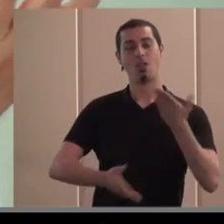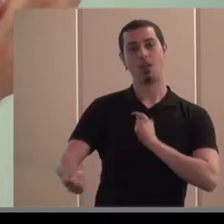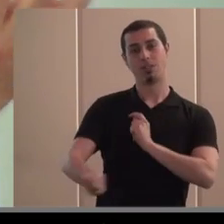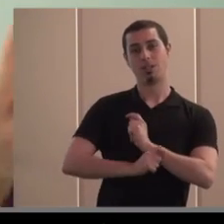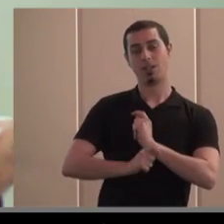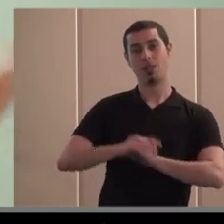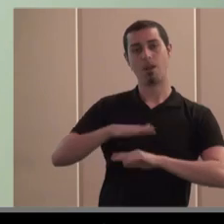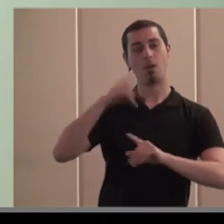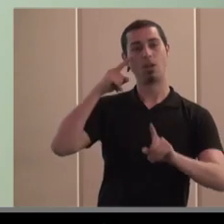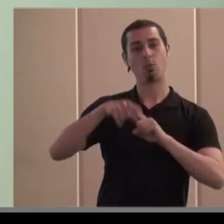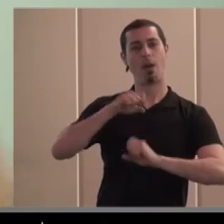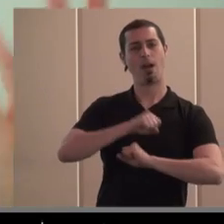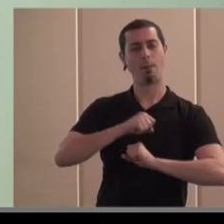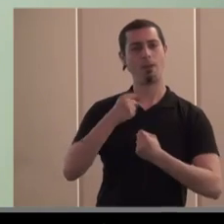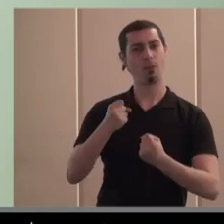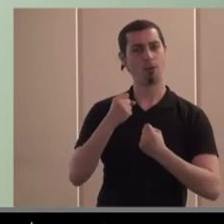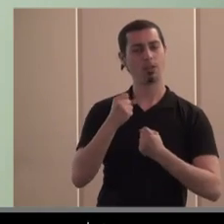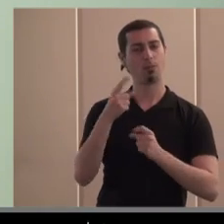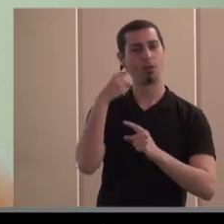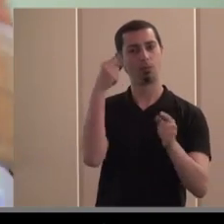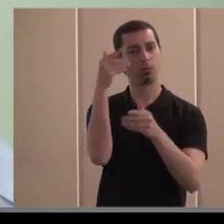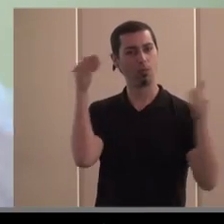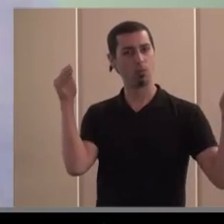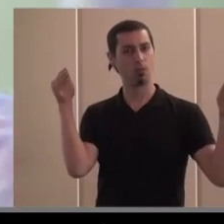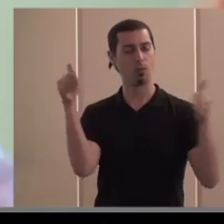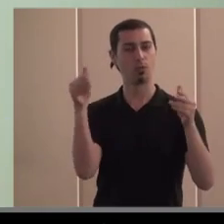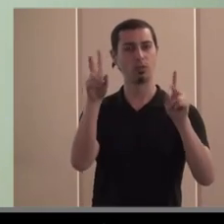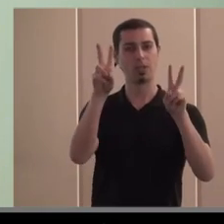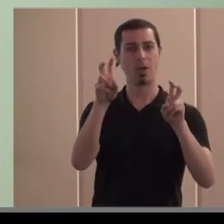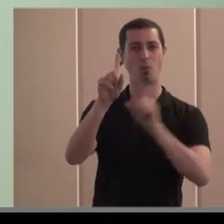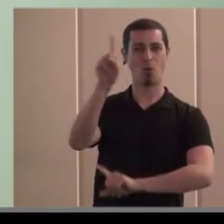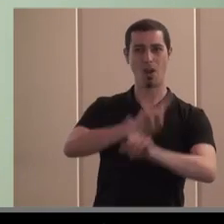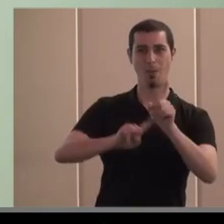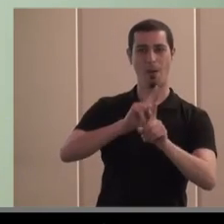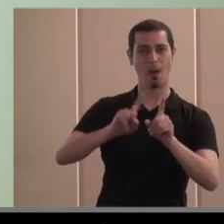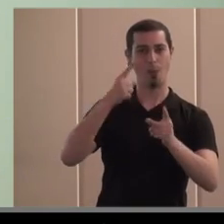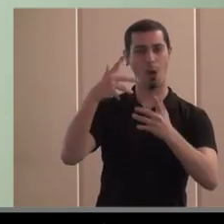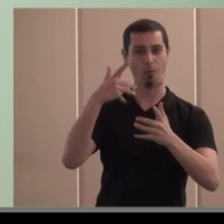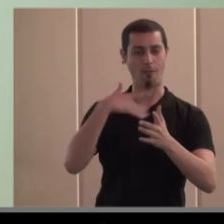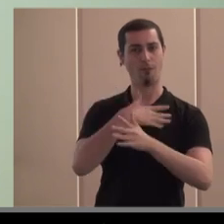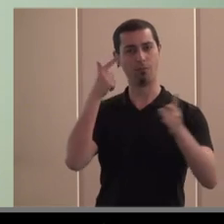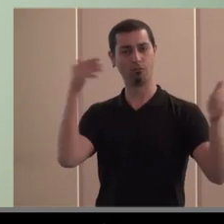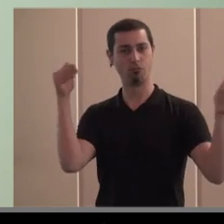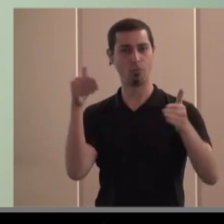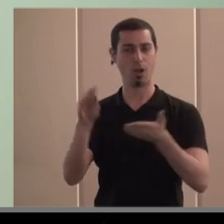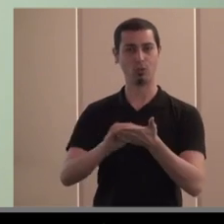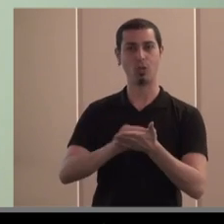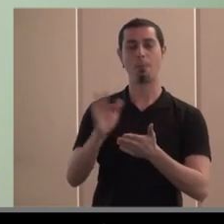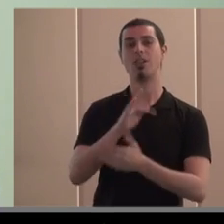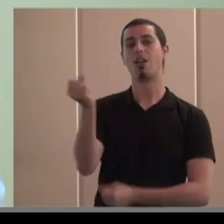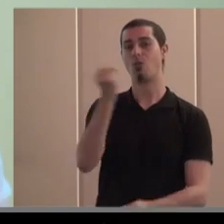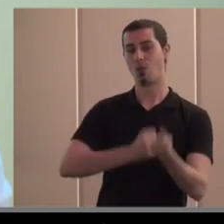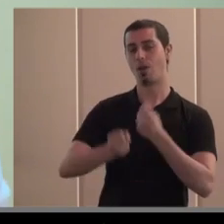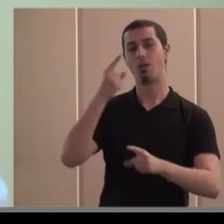para hacernos más fuertes para afrontar mejor la magnitud de los grandes problemas que tenemos y tener economías de escala para